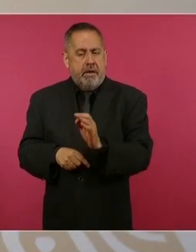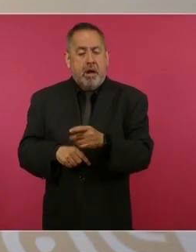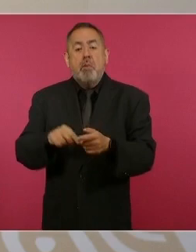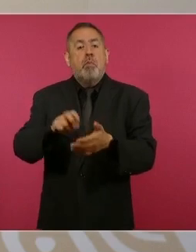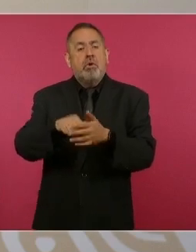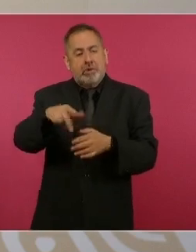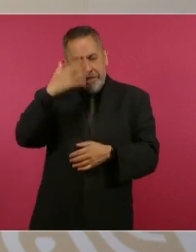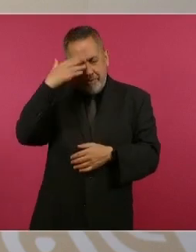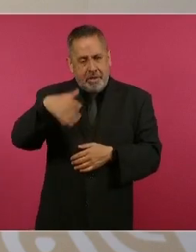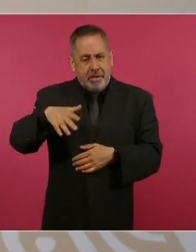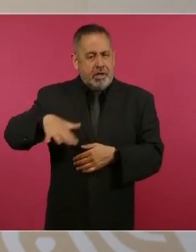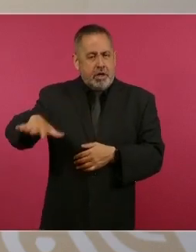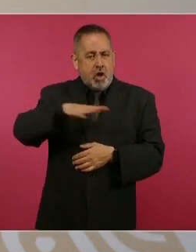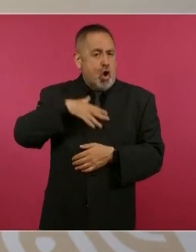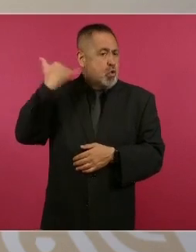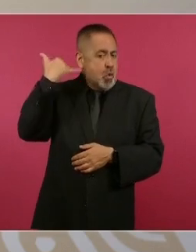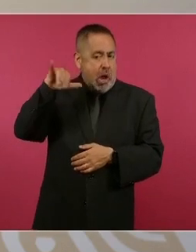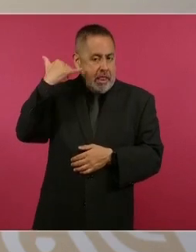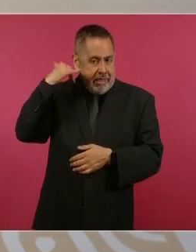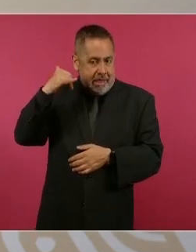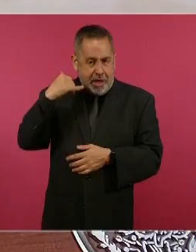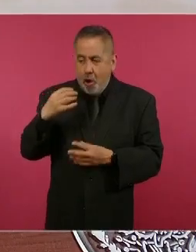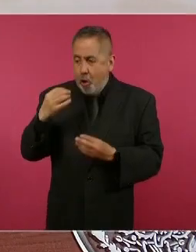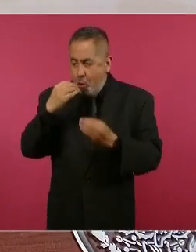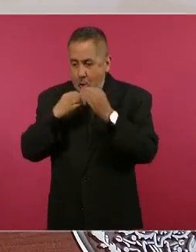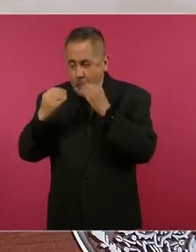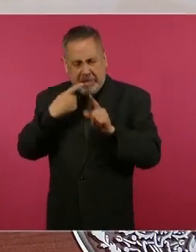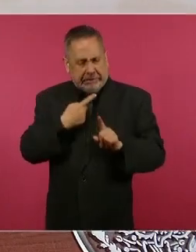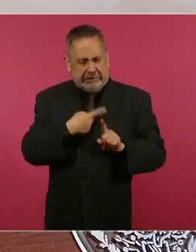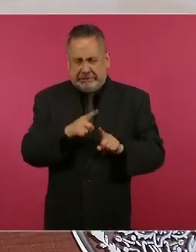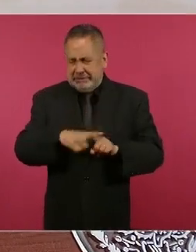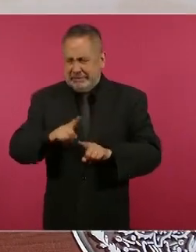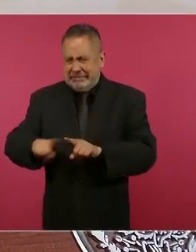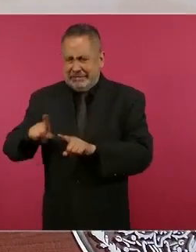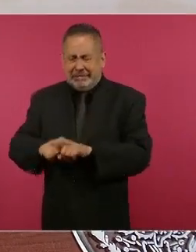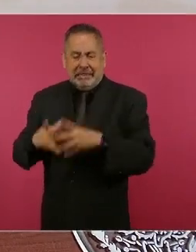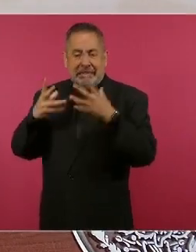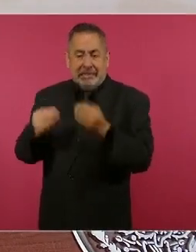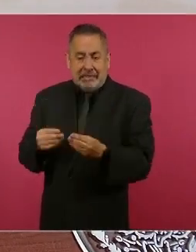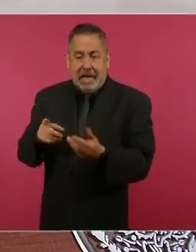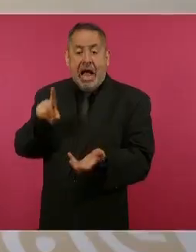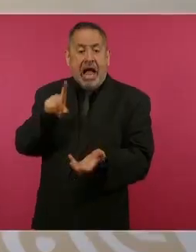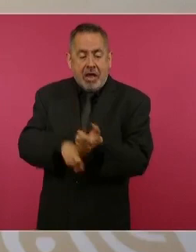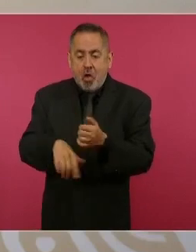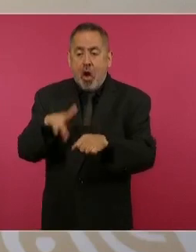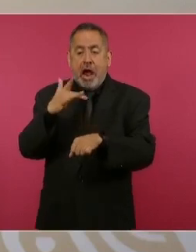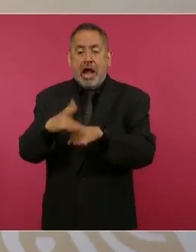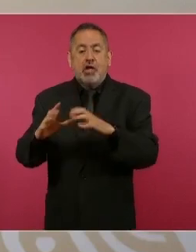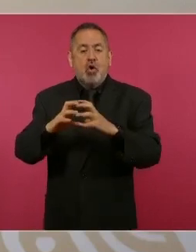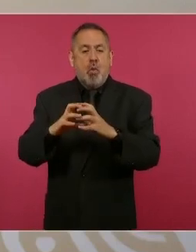yucateca todavía está el queso de bola